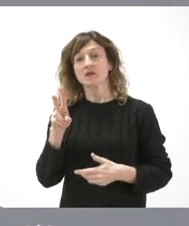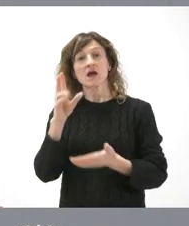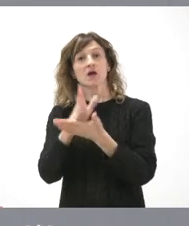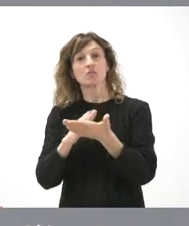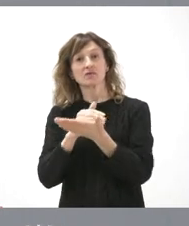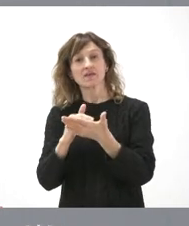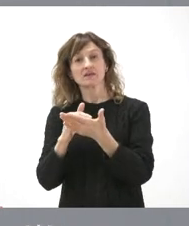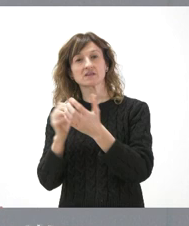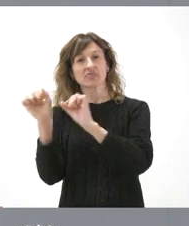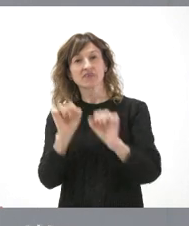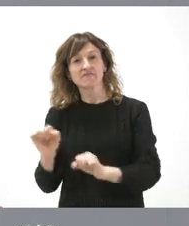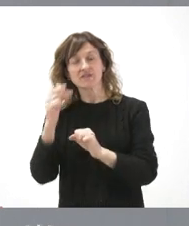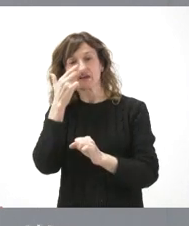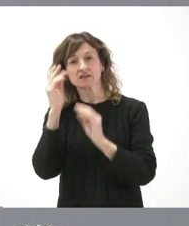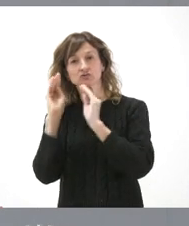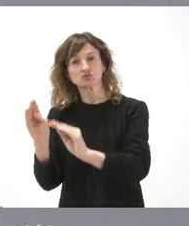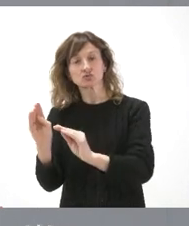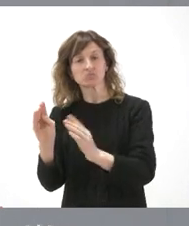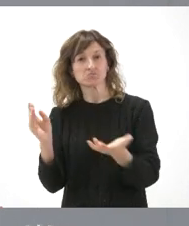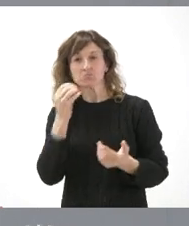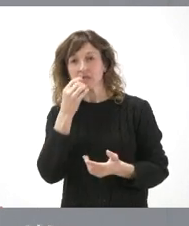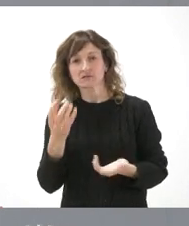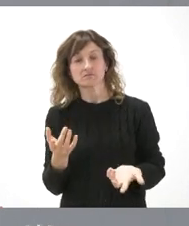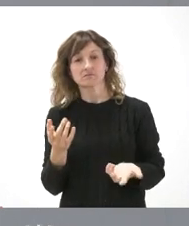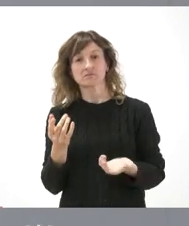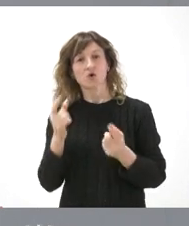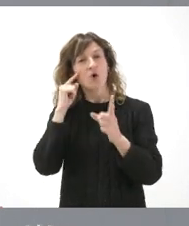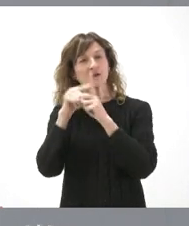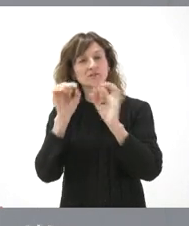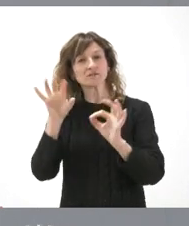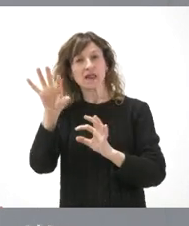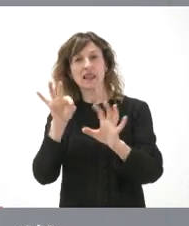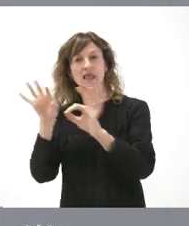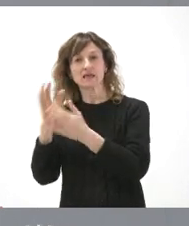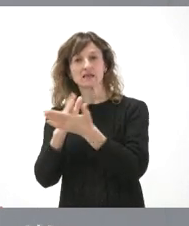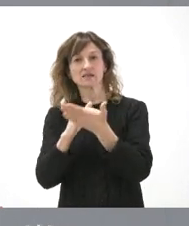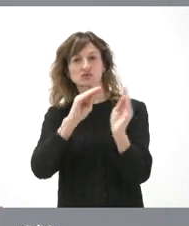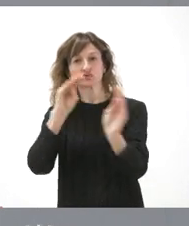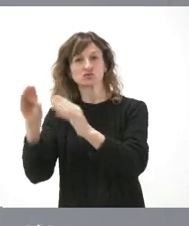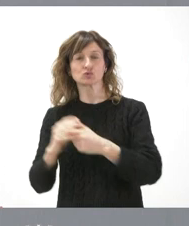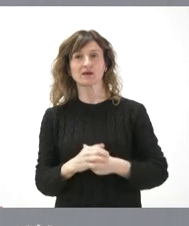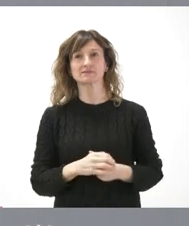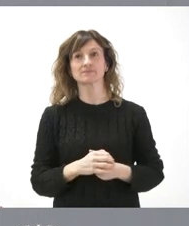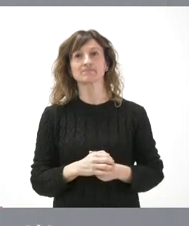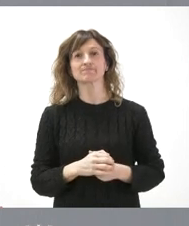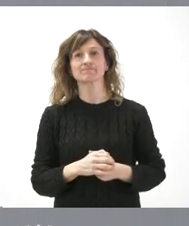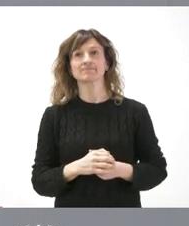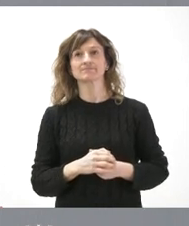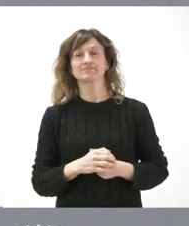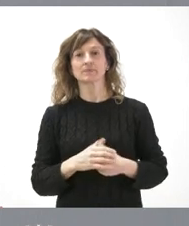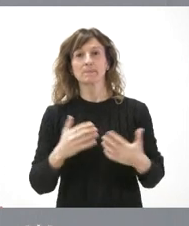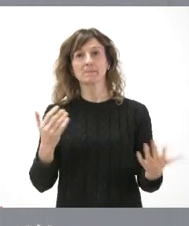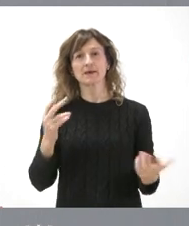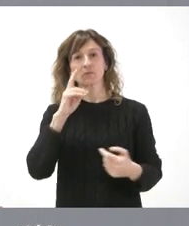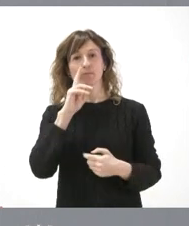autónomas defiendan sus intereses porque es para eso, para lo que se les ha elegido en cada una de las comunidades autónomas. Lo que no puedo ver